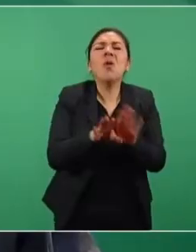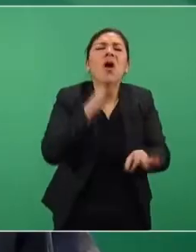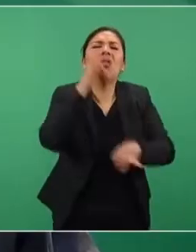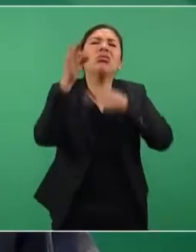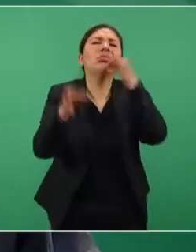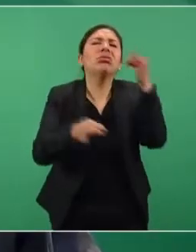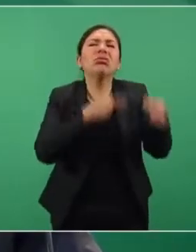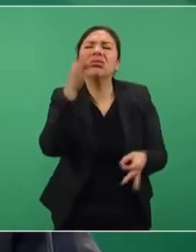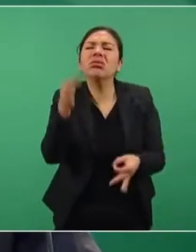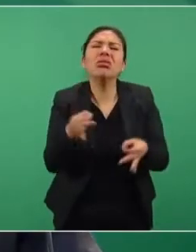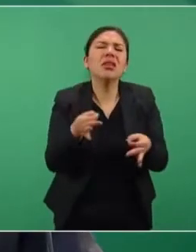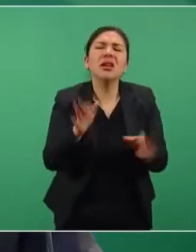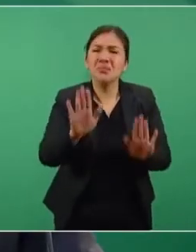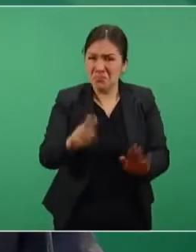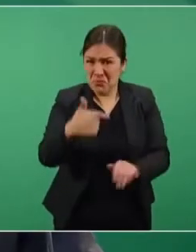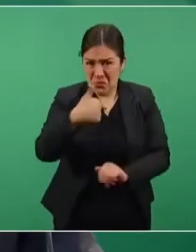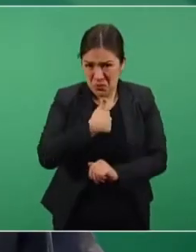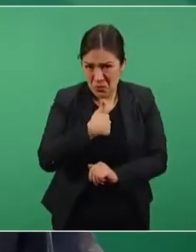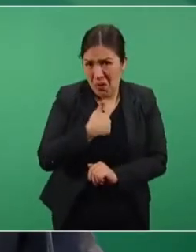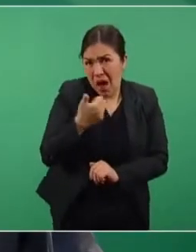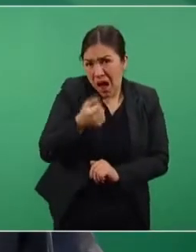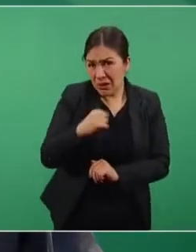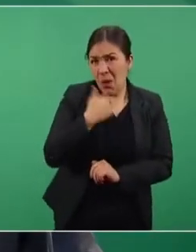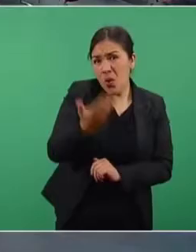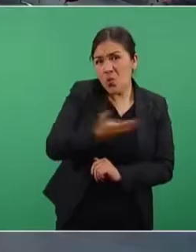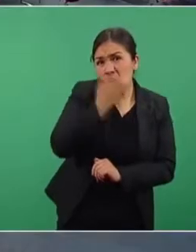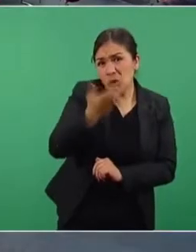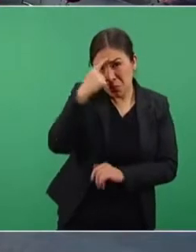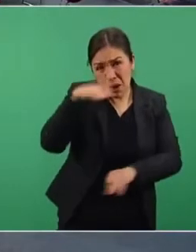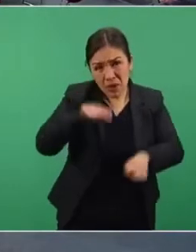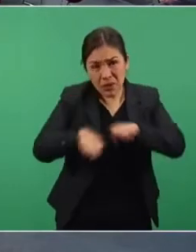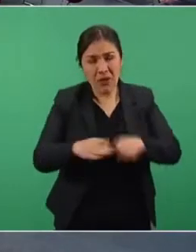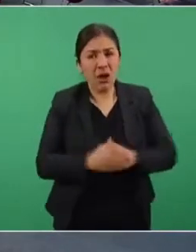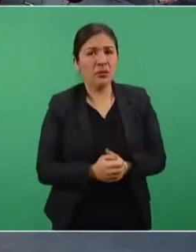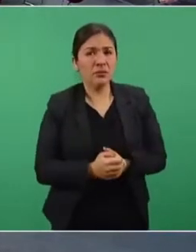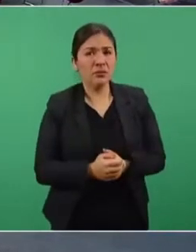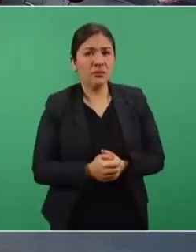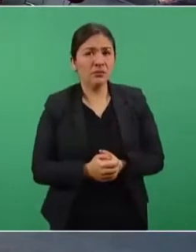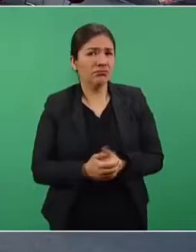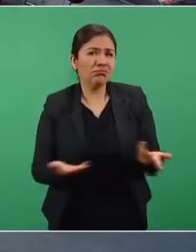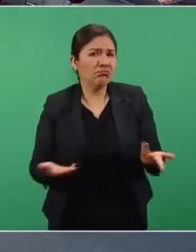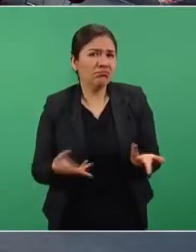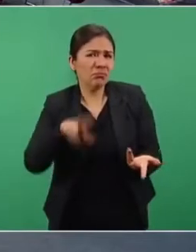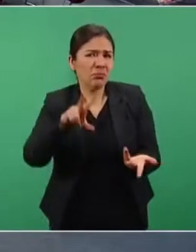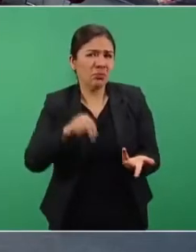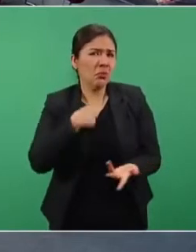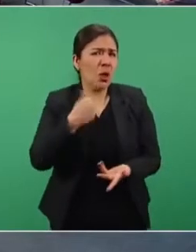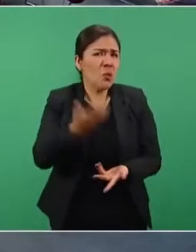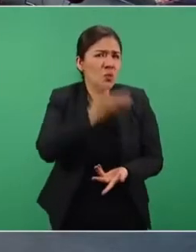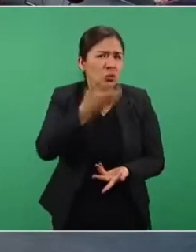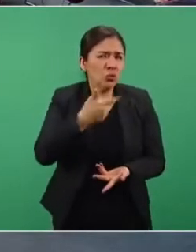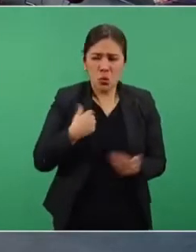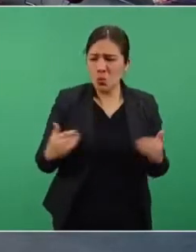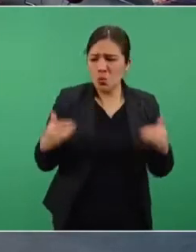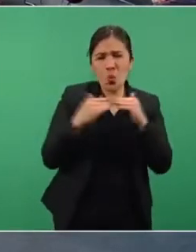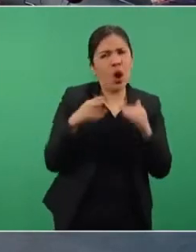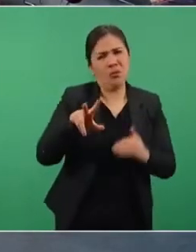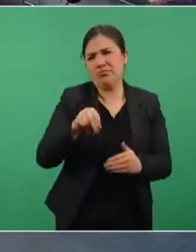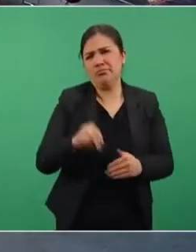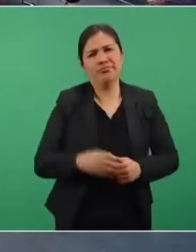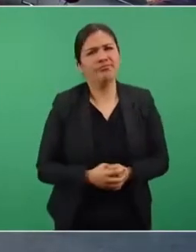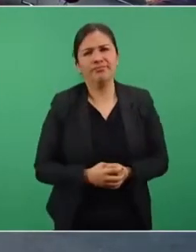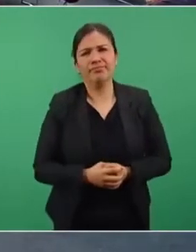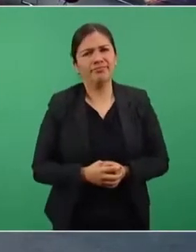y no tengo yo ese estilo. O sea, de no ir a la… Sí, no, no, no, no, soy igual también que los otros.